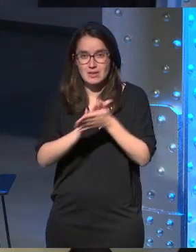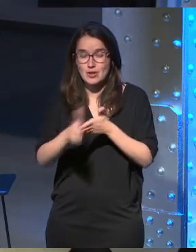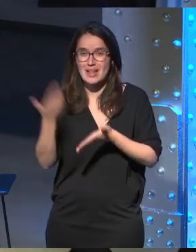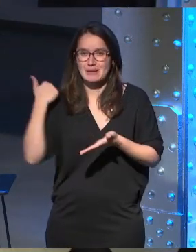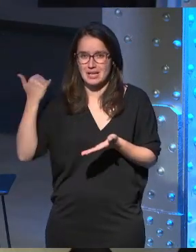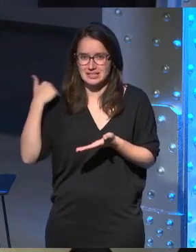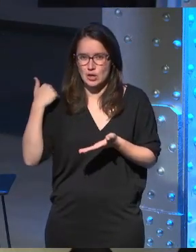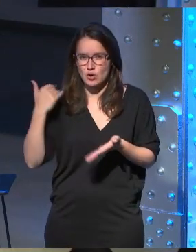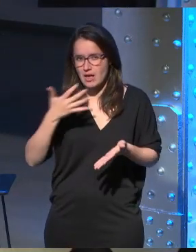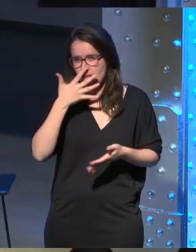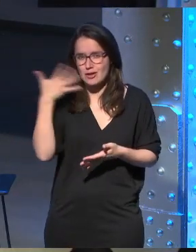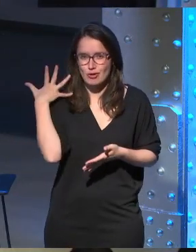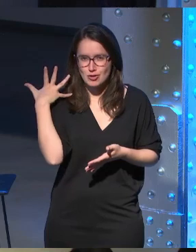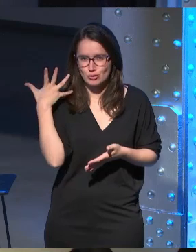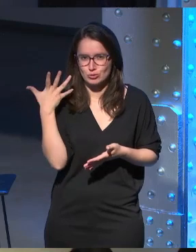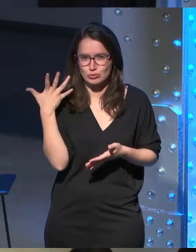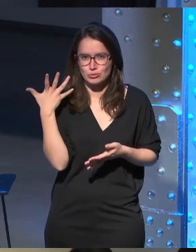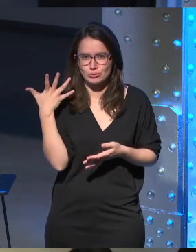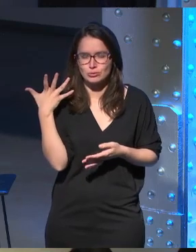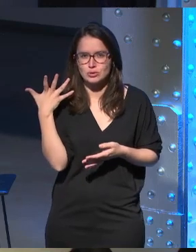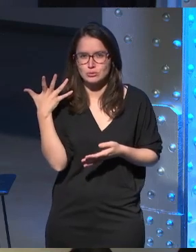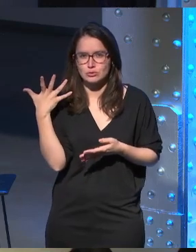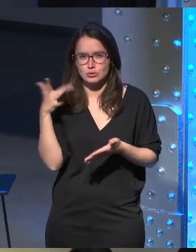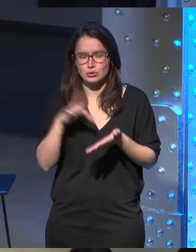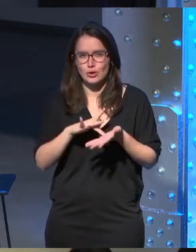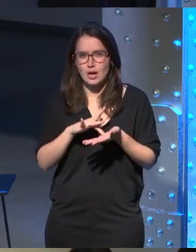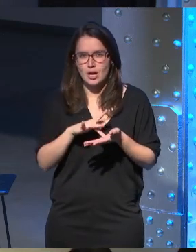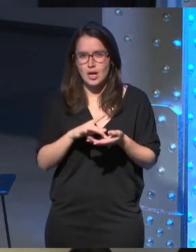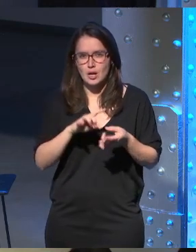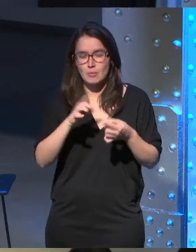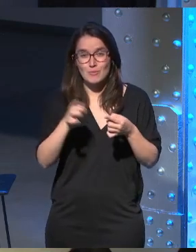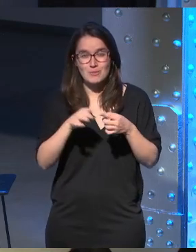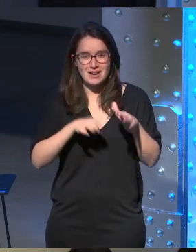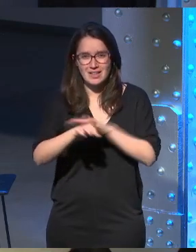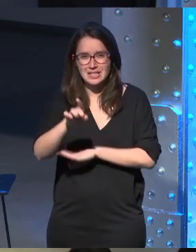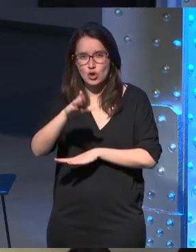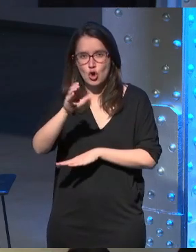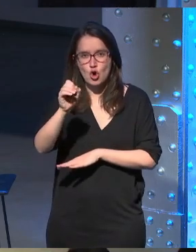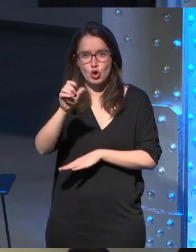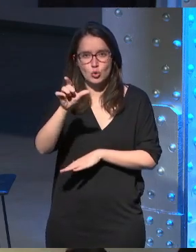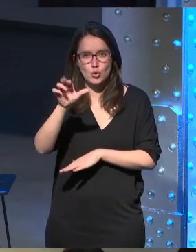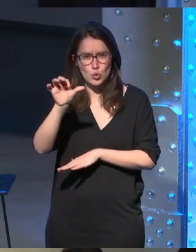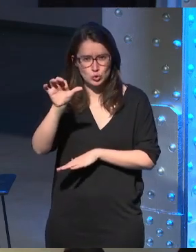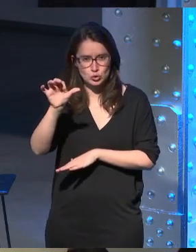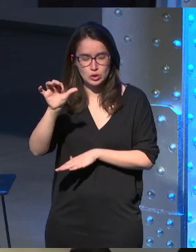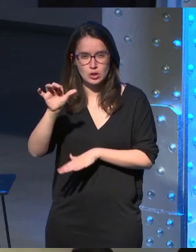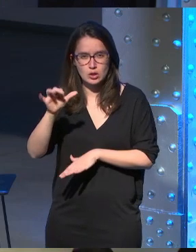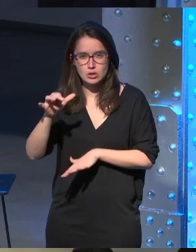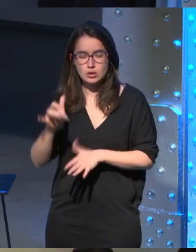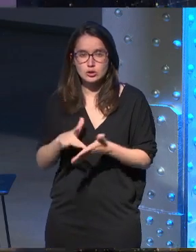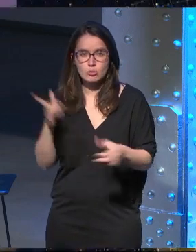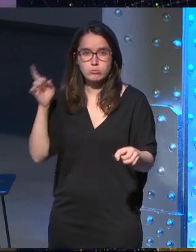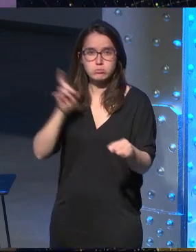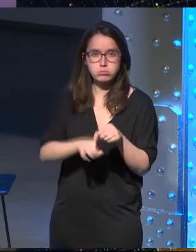pasado hace 5 años me llegó el primer kit de desarrollo de Oculus me